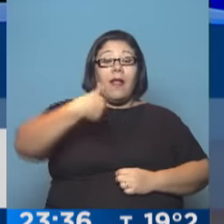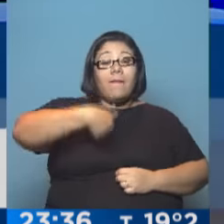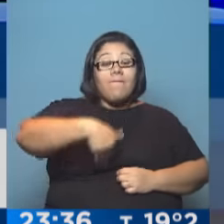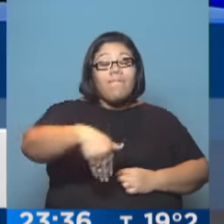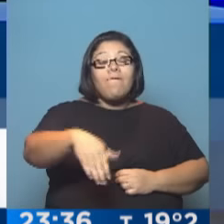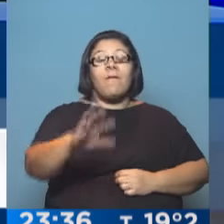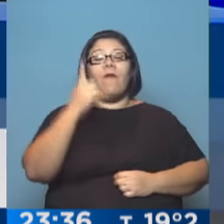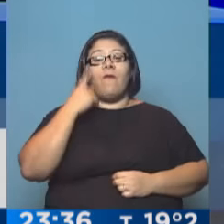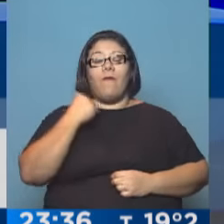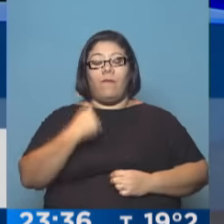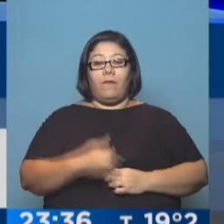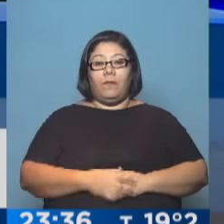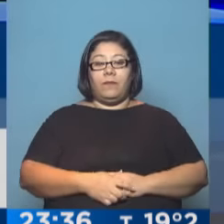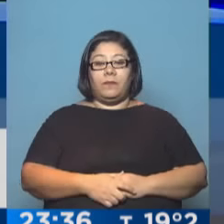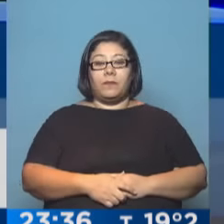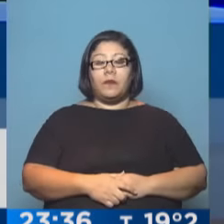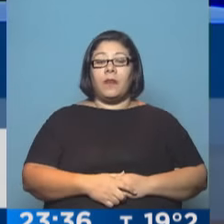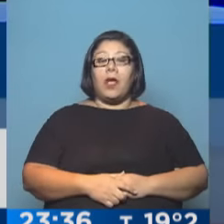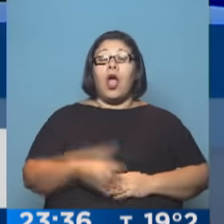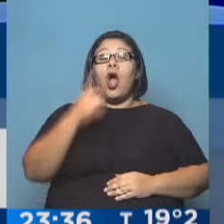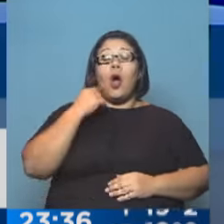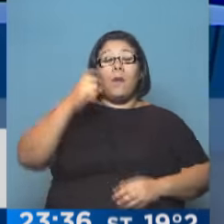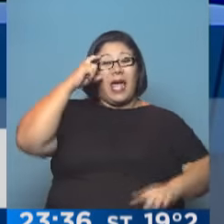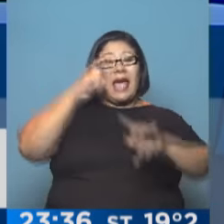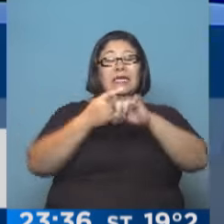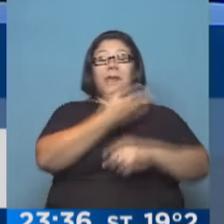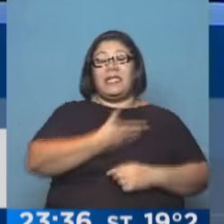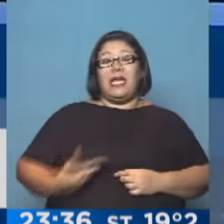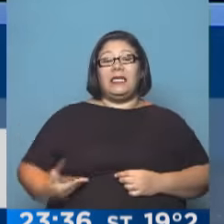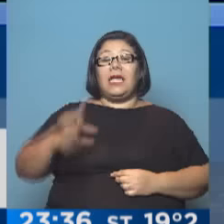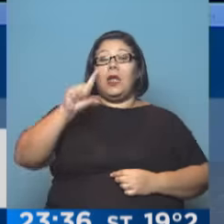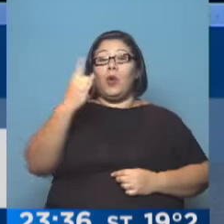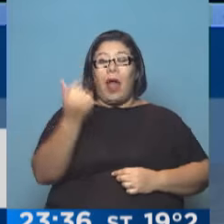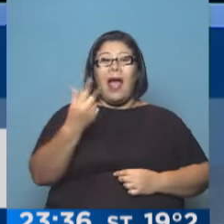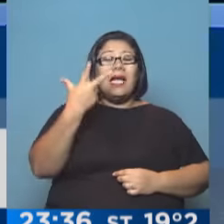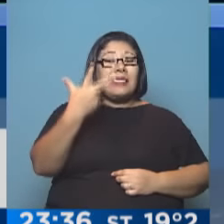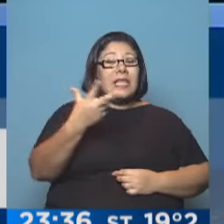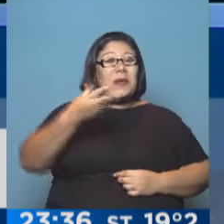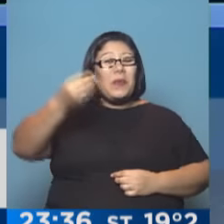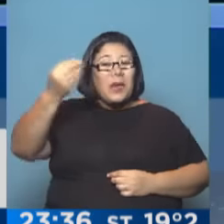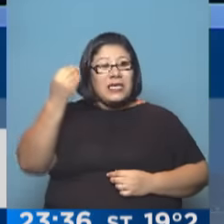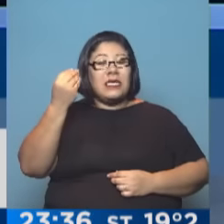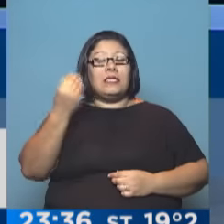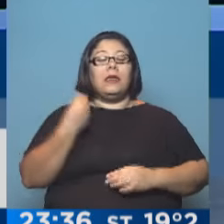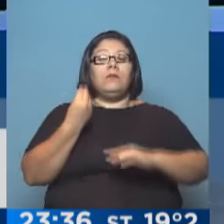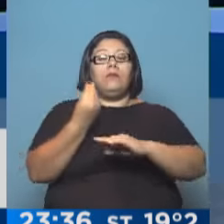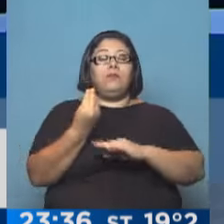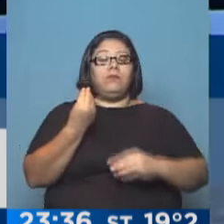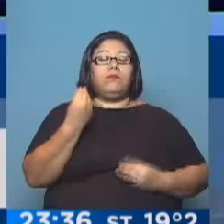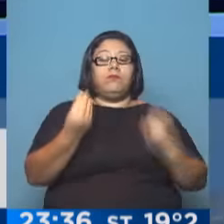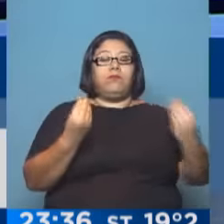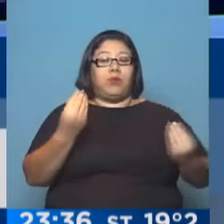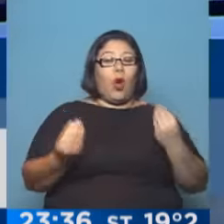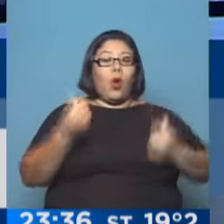Uno sabe por qué Lula se presentó a tres elecciones y perdió antes de llegar a presidente. Se habla mucho de su resiliencia, su capacidad de luchar,